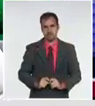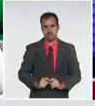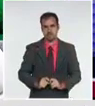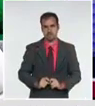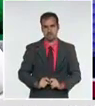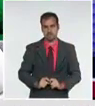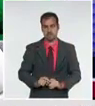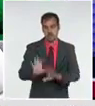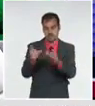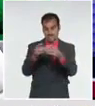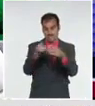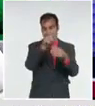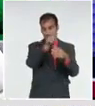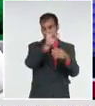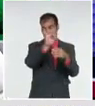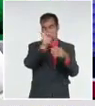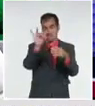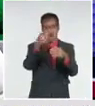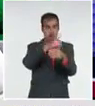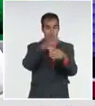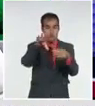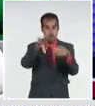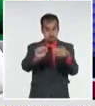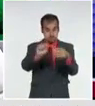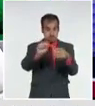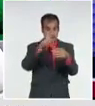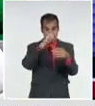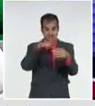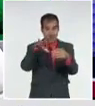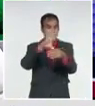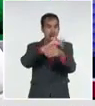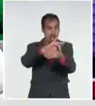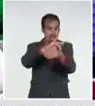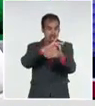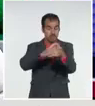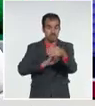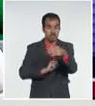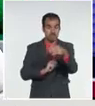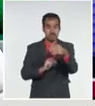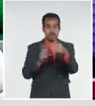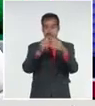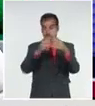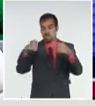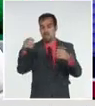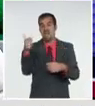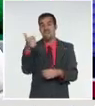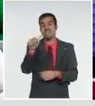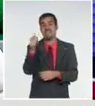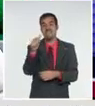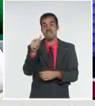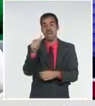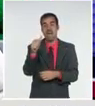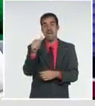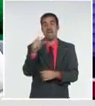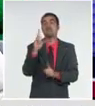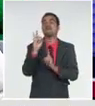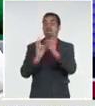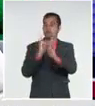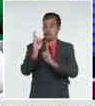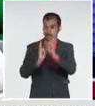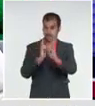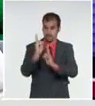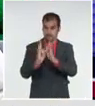diagnosticados ayer en edades pediátricas, 10 menores de un año. De ellos,